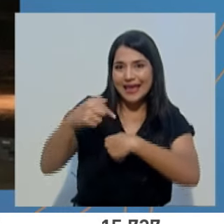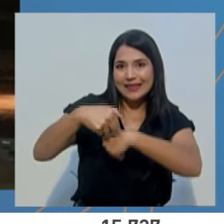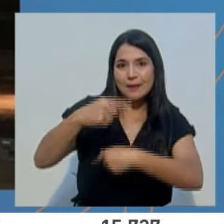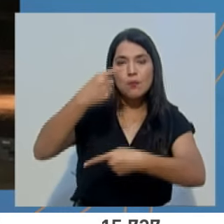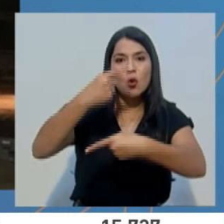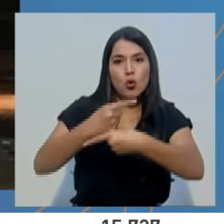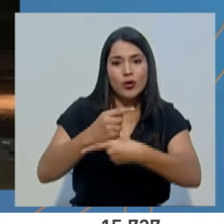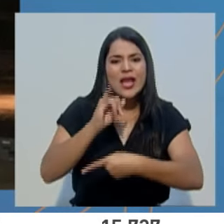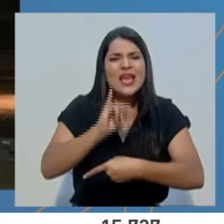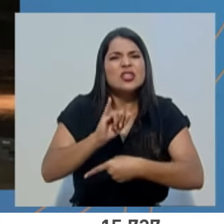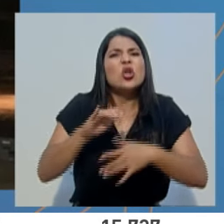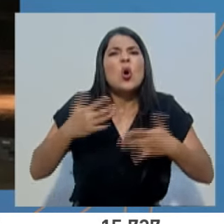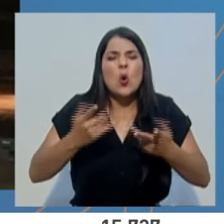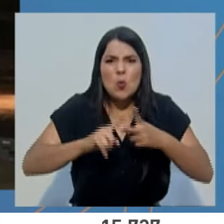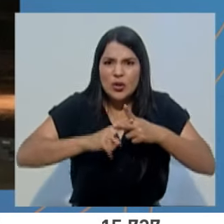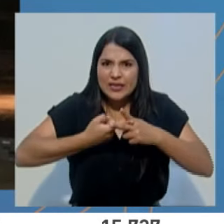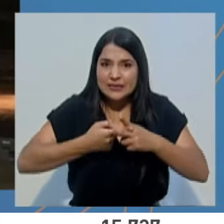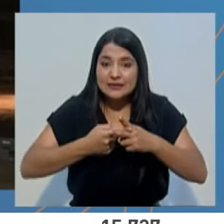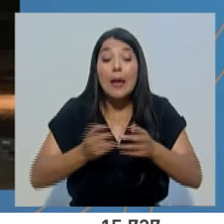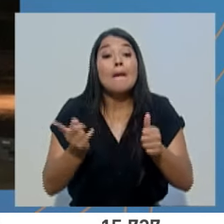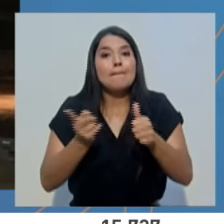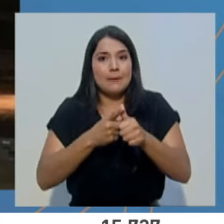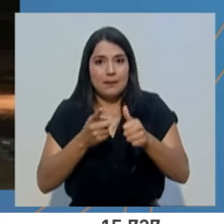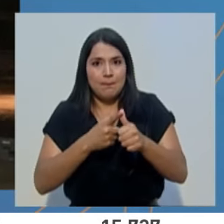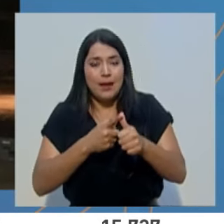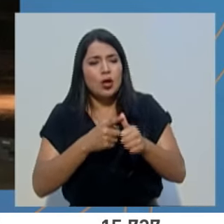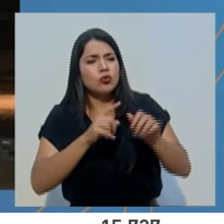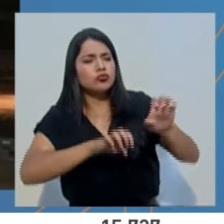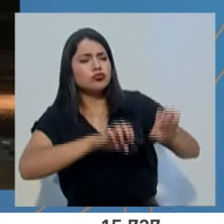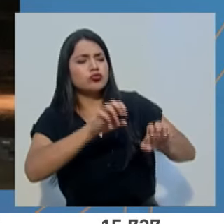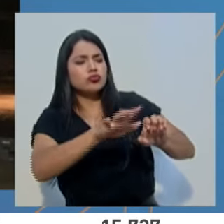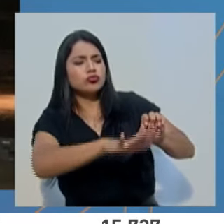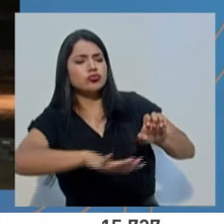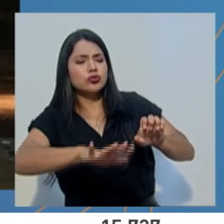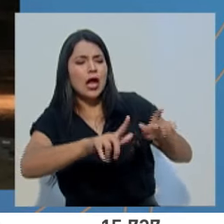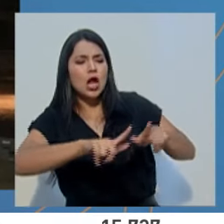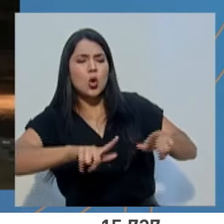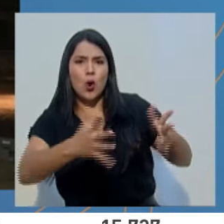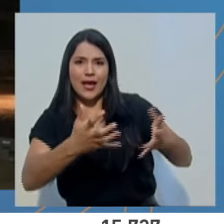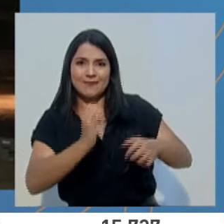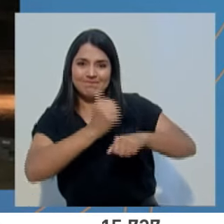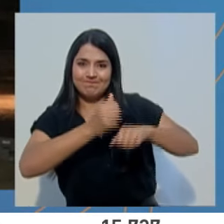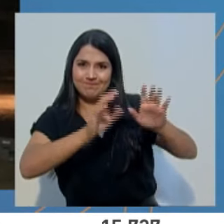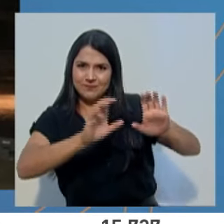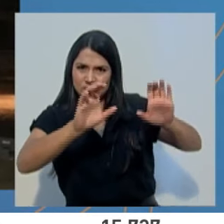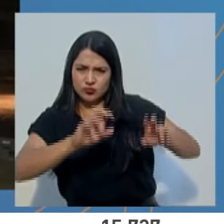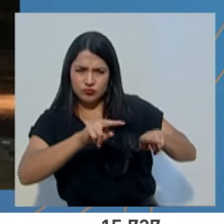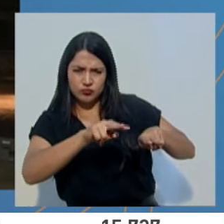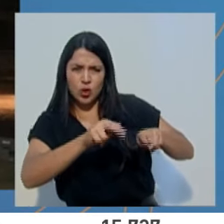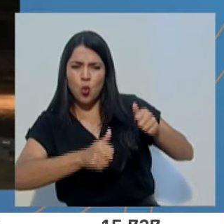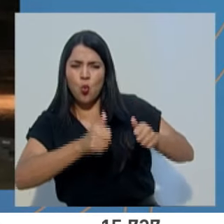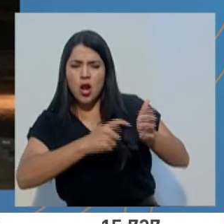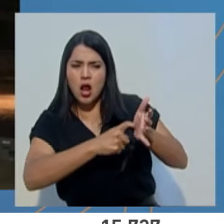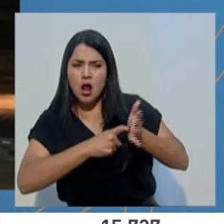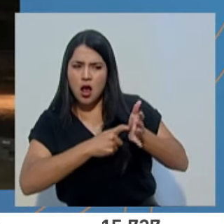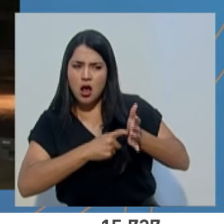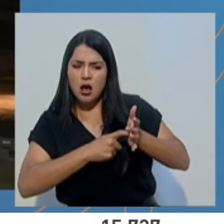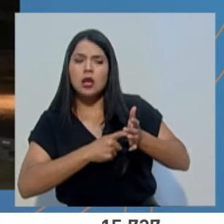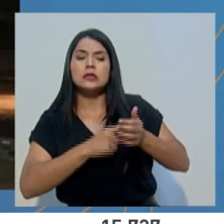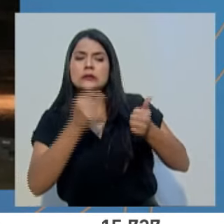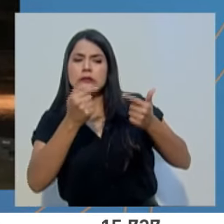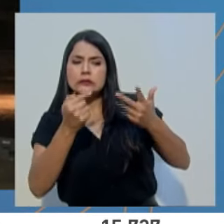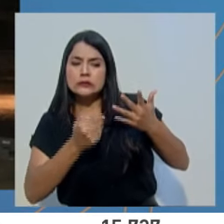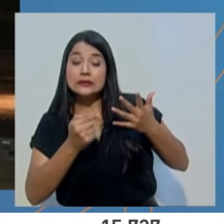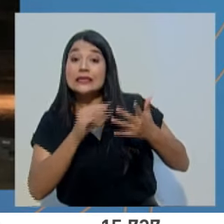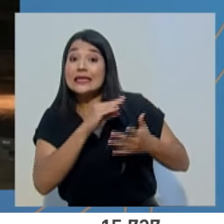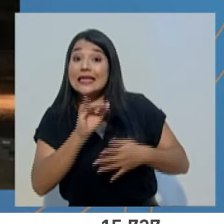proceso que inicia con la evaluación de los sitios a donde vamos a desplegar definición de requerimientos y de esta manera lograr